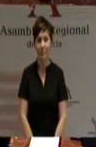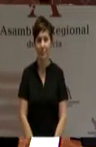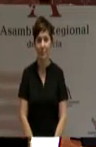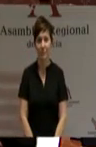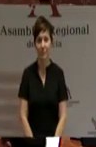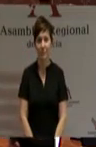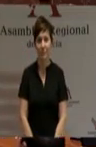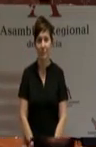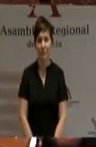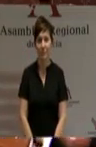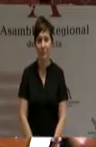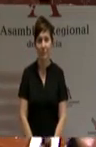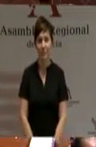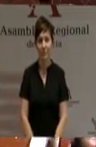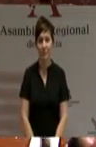Aplausos.